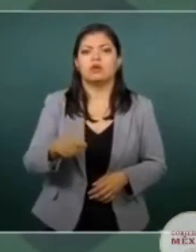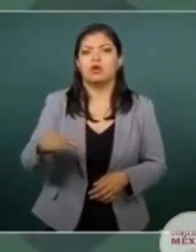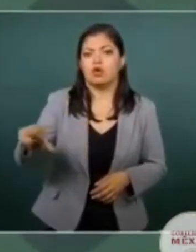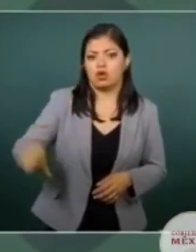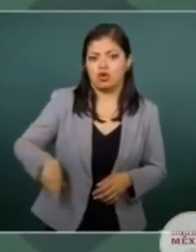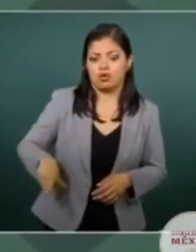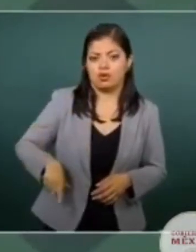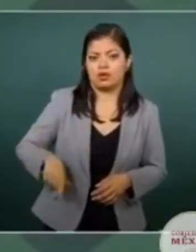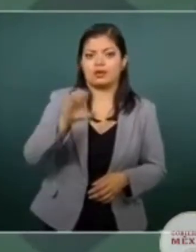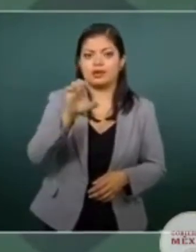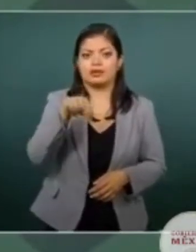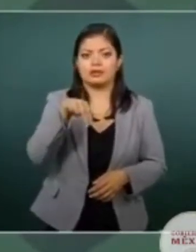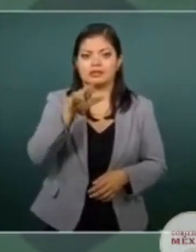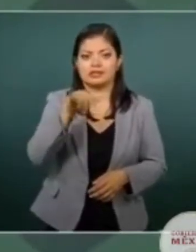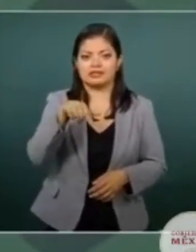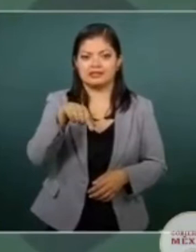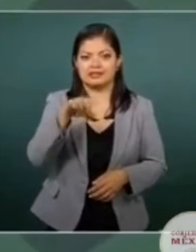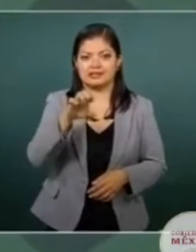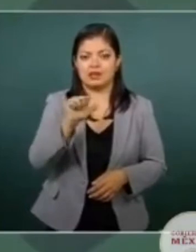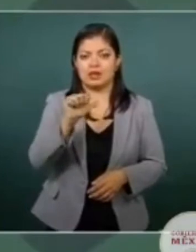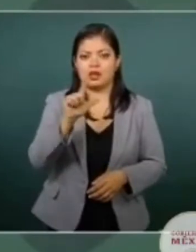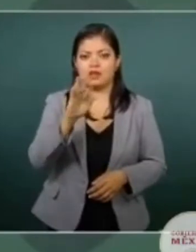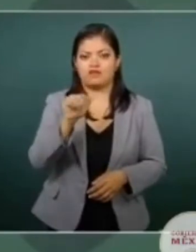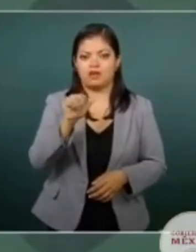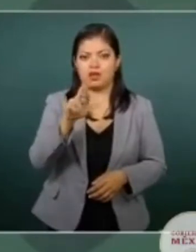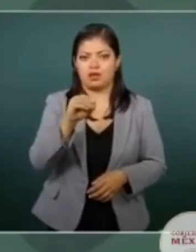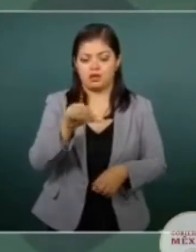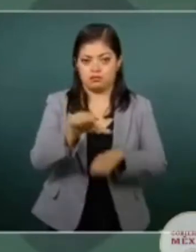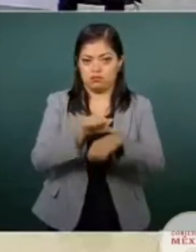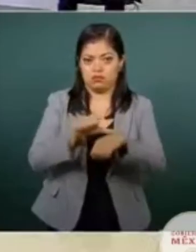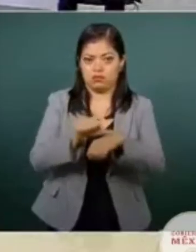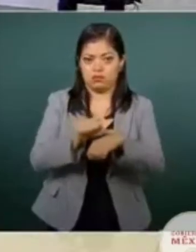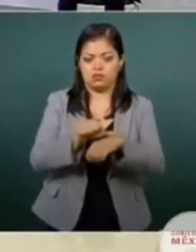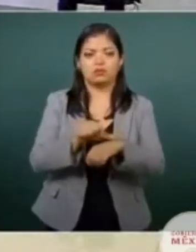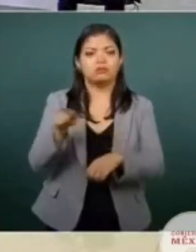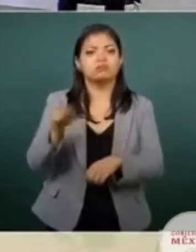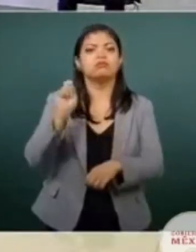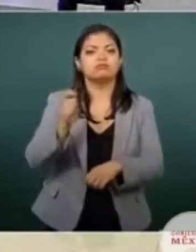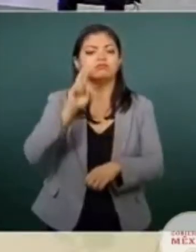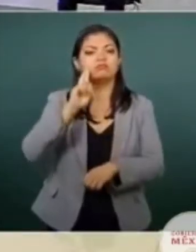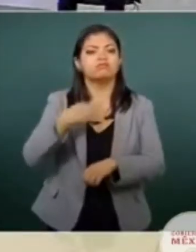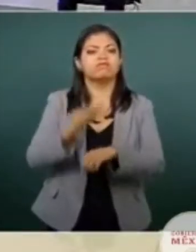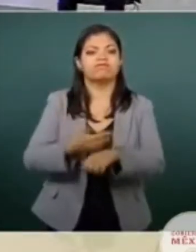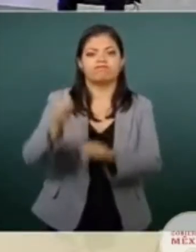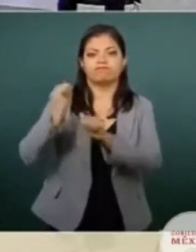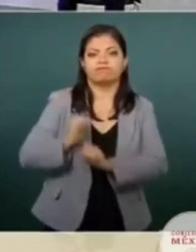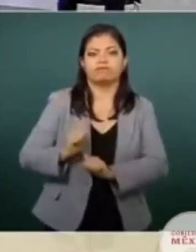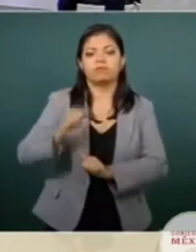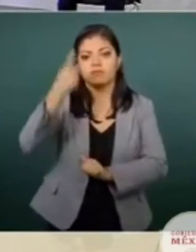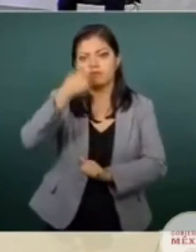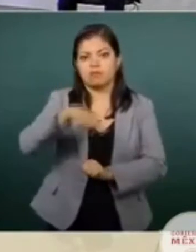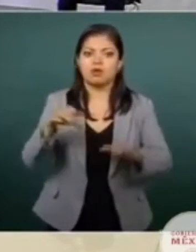Alfaro se ha hecho cargo de coordinar las mesas que se